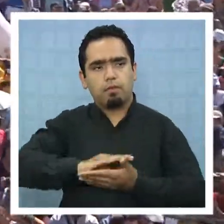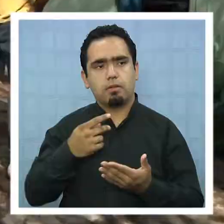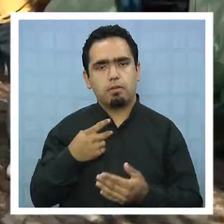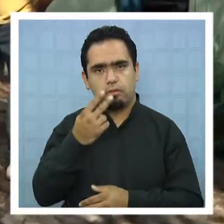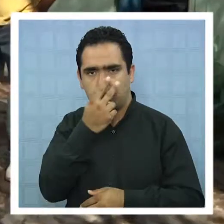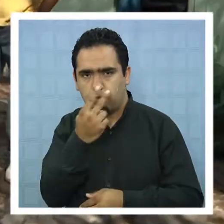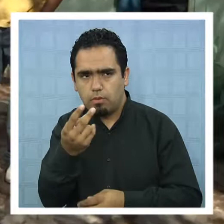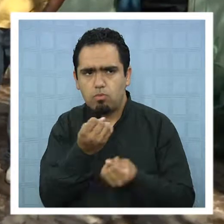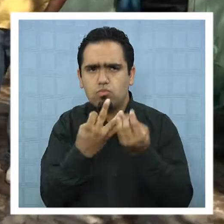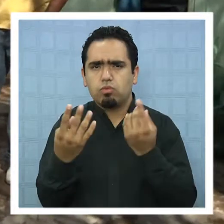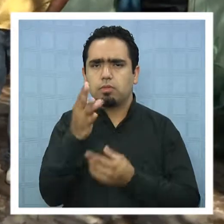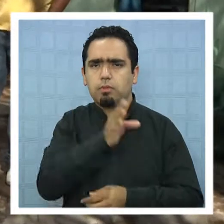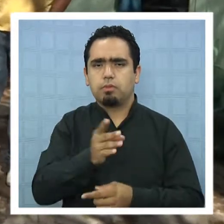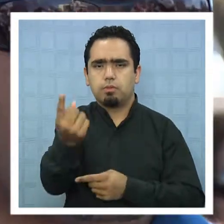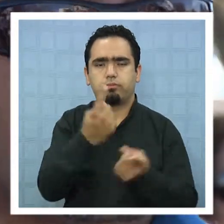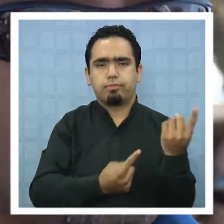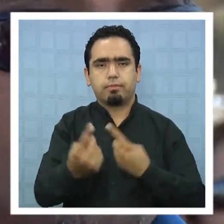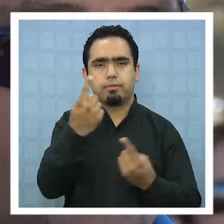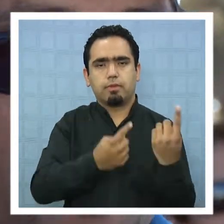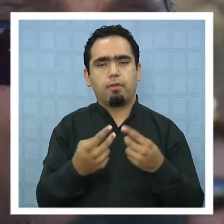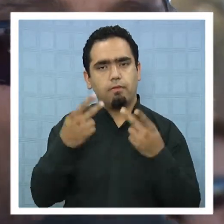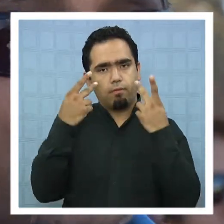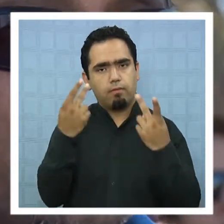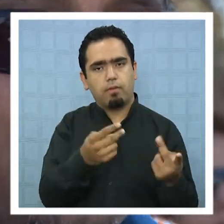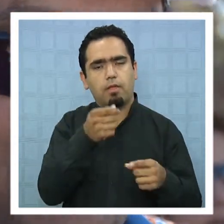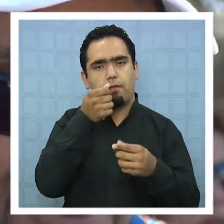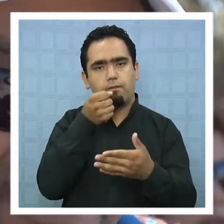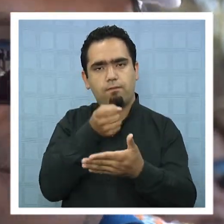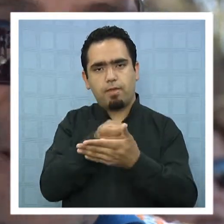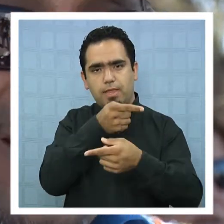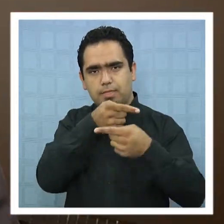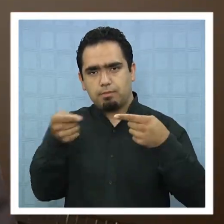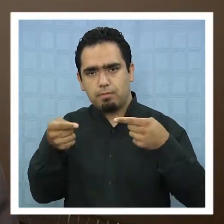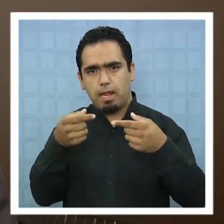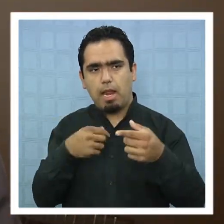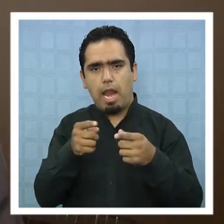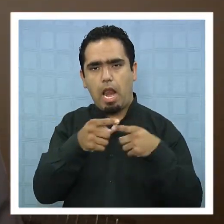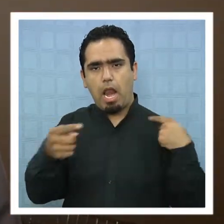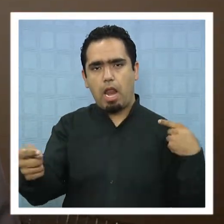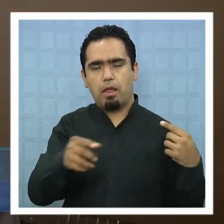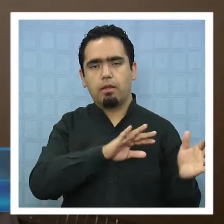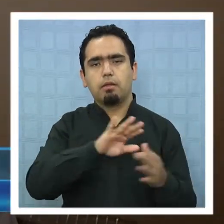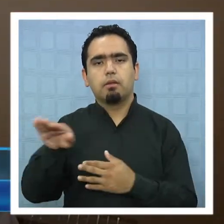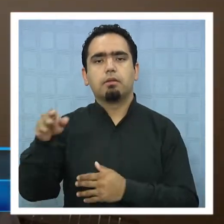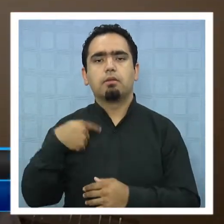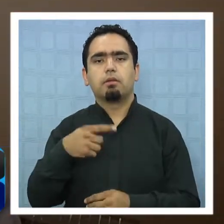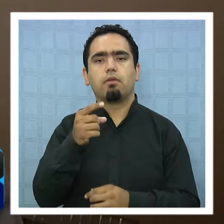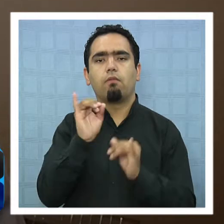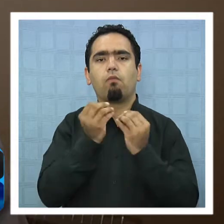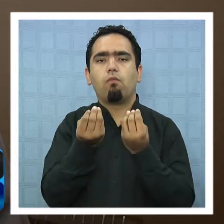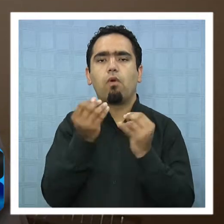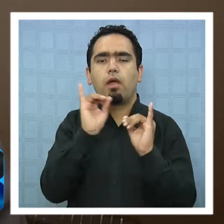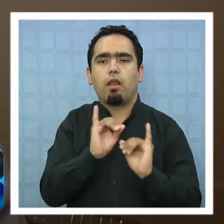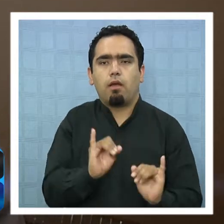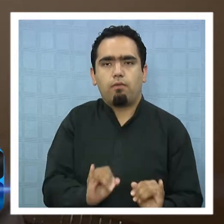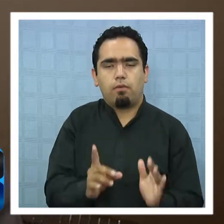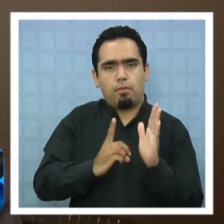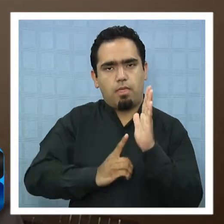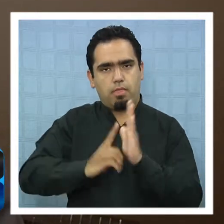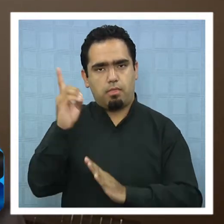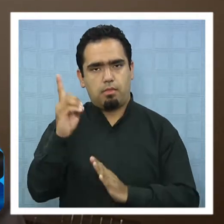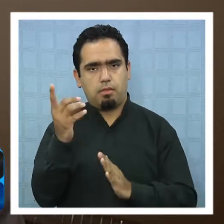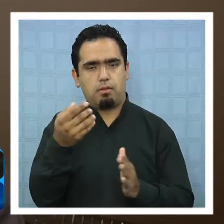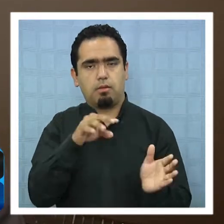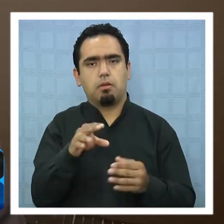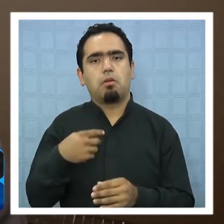aumento de visitantes debido al fin de semana largo. Se desarrollaron en buena forma, pudimos solucionar